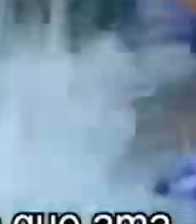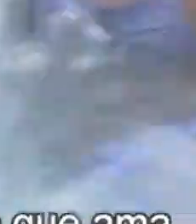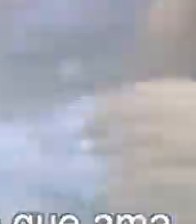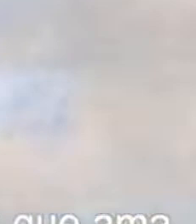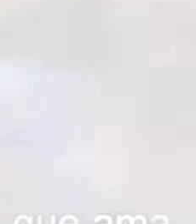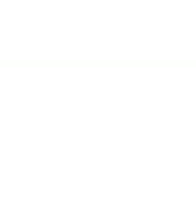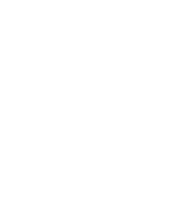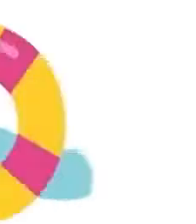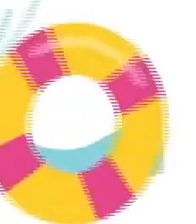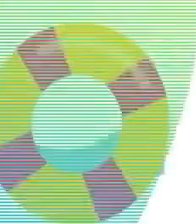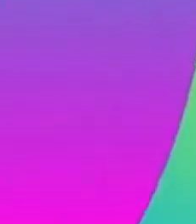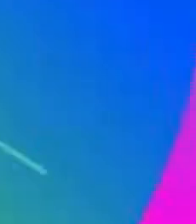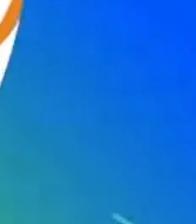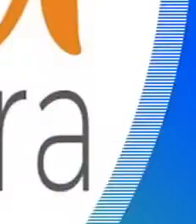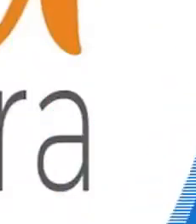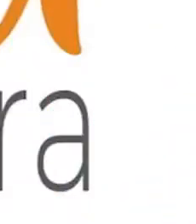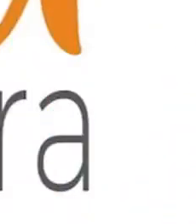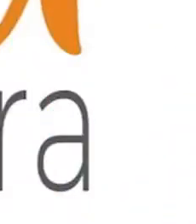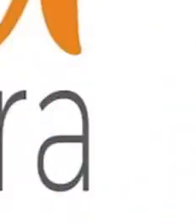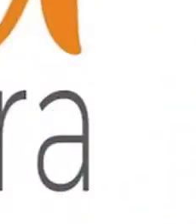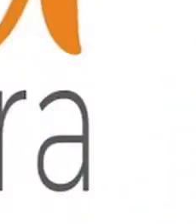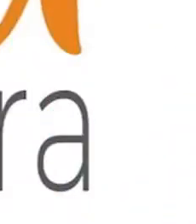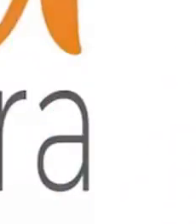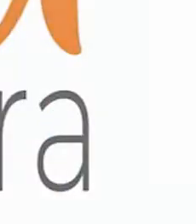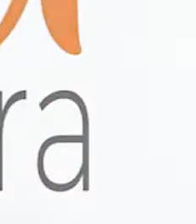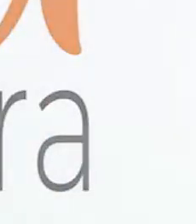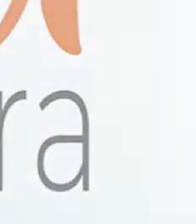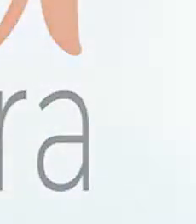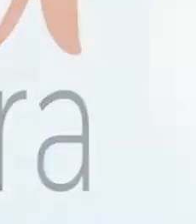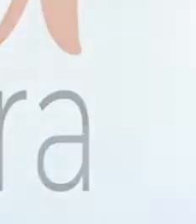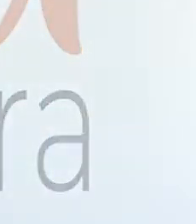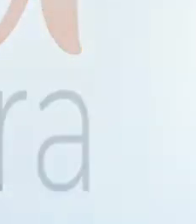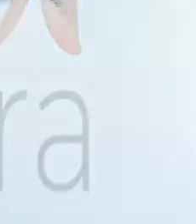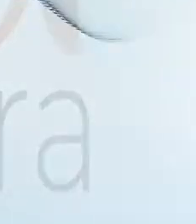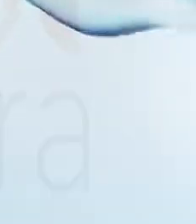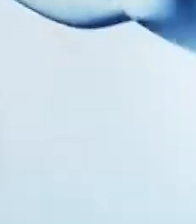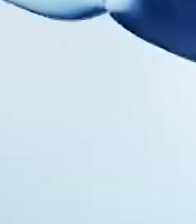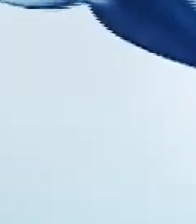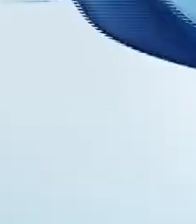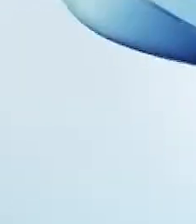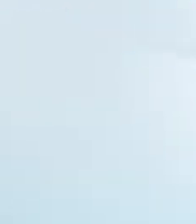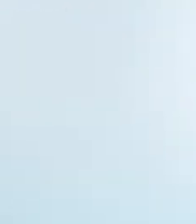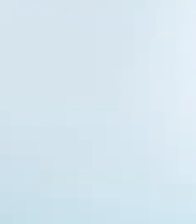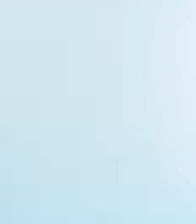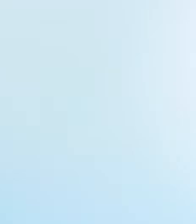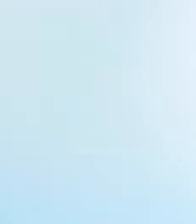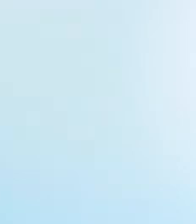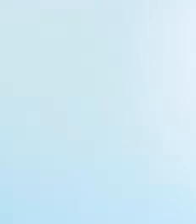proteger a los que ama. Por una familia segura. Caja Costarricense de Seguro Social.